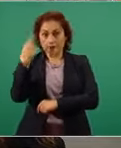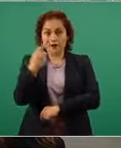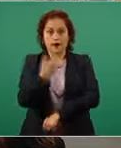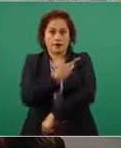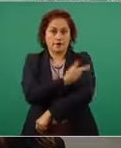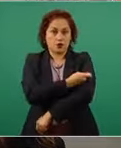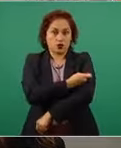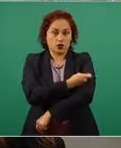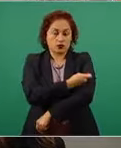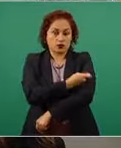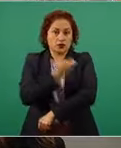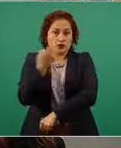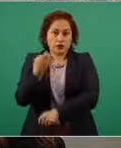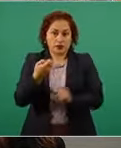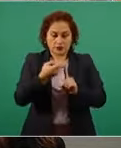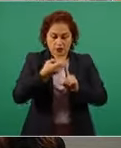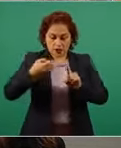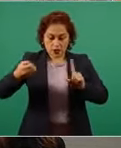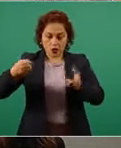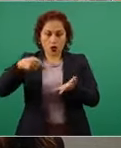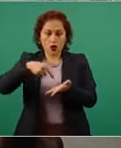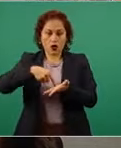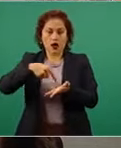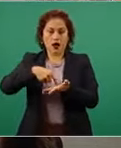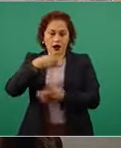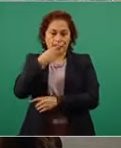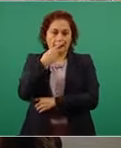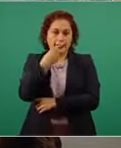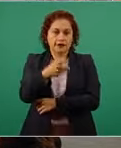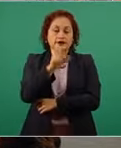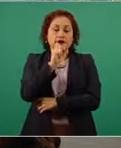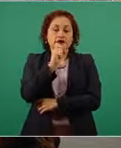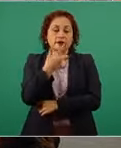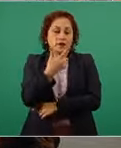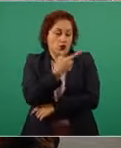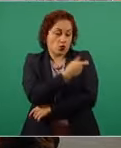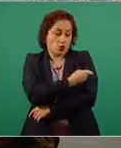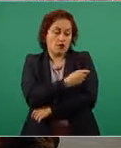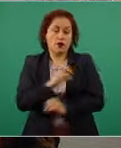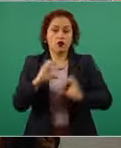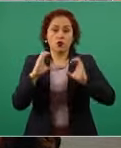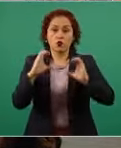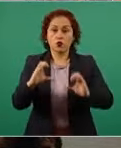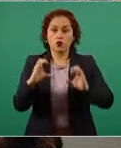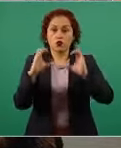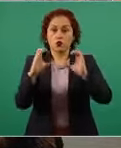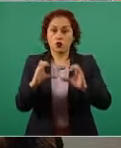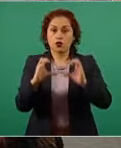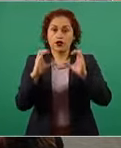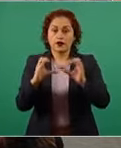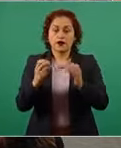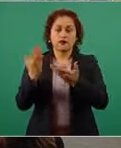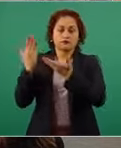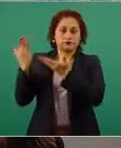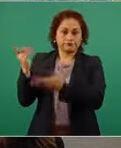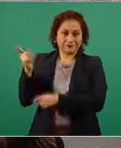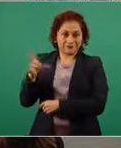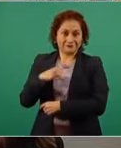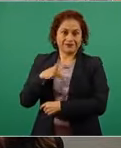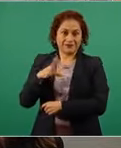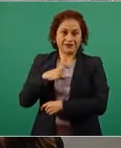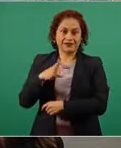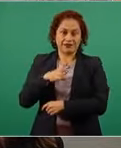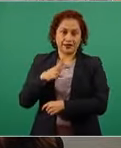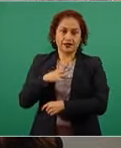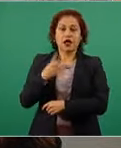siguiente, por favor, un cuidado especial para la seguridad y constatarlo, y esto está constatado en estas dos vacunas, la de